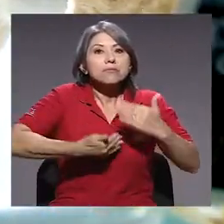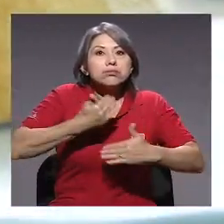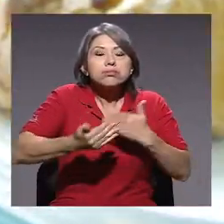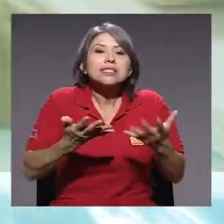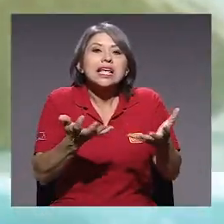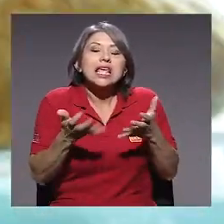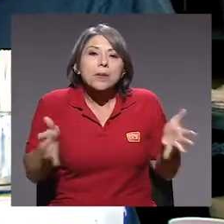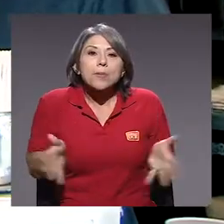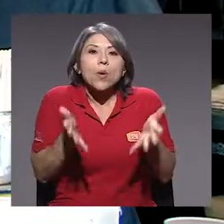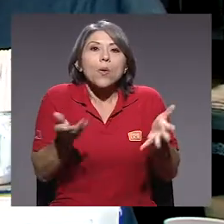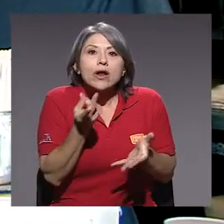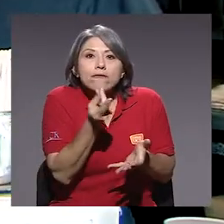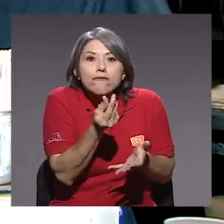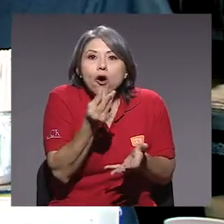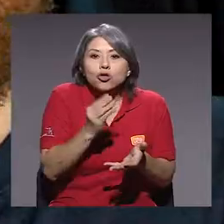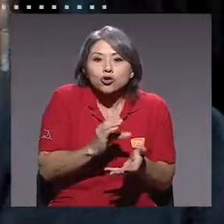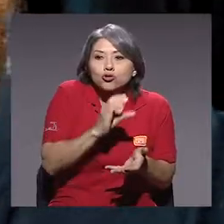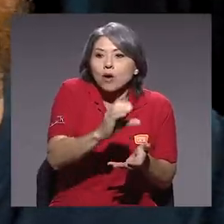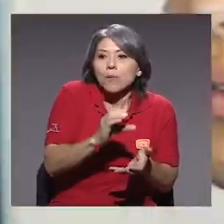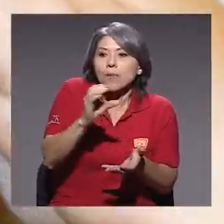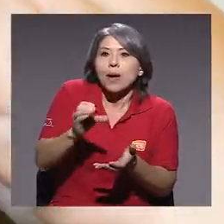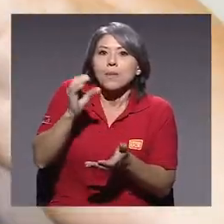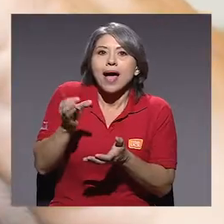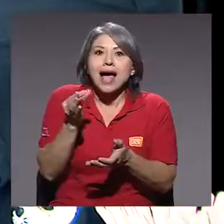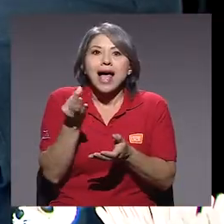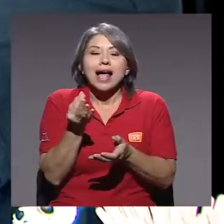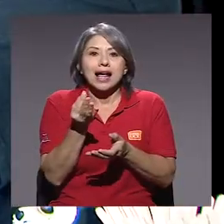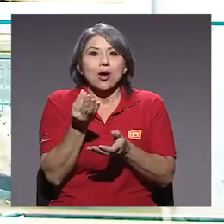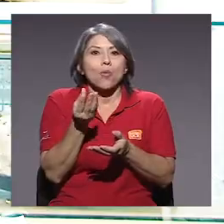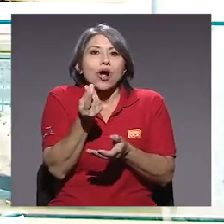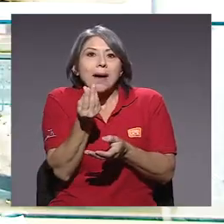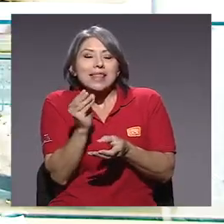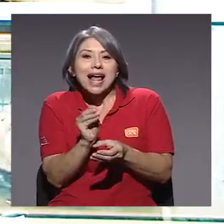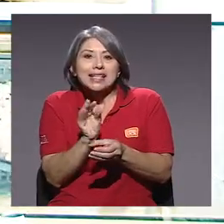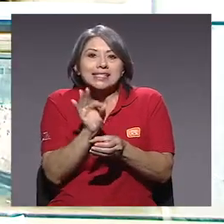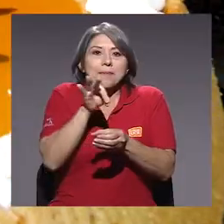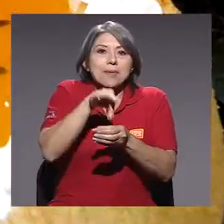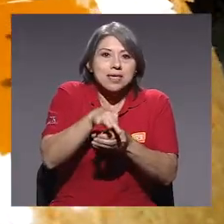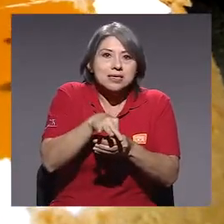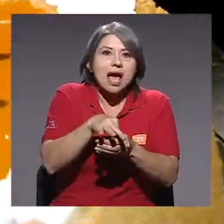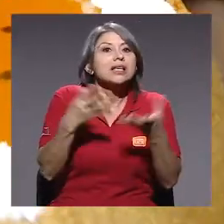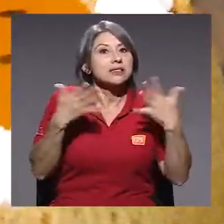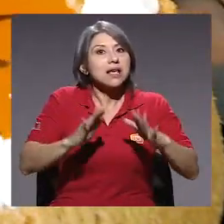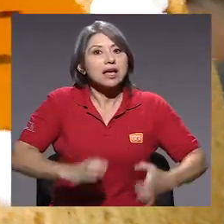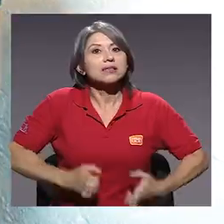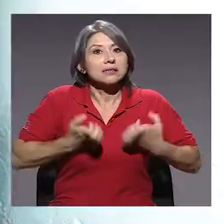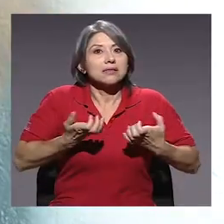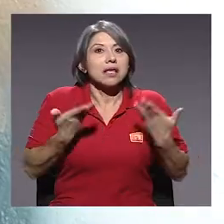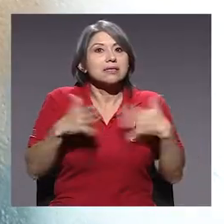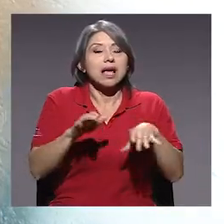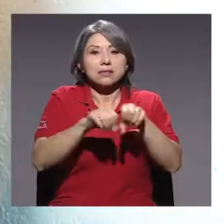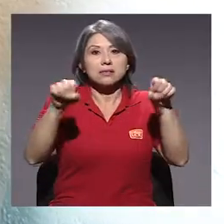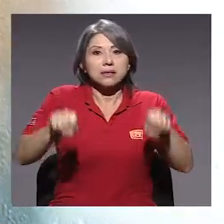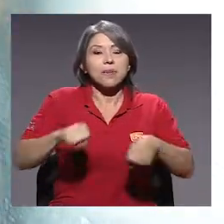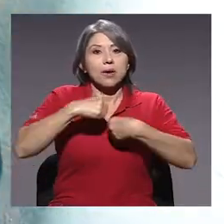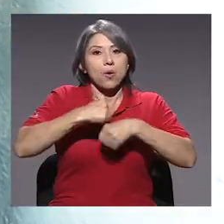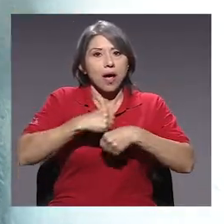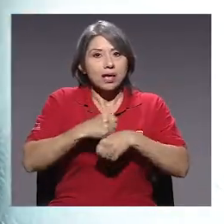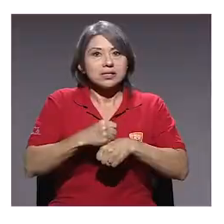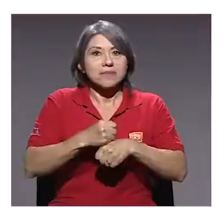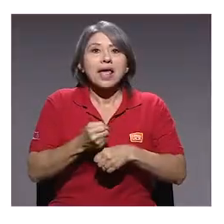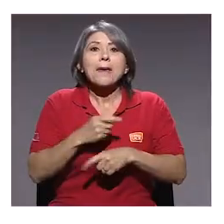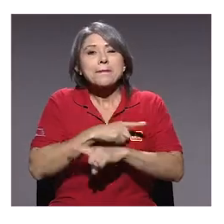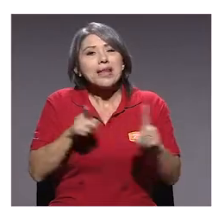interno para promover fondos de capital semilla y acompañar a empresas. Ya existen, ya el sistema lo hace en cierto